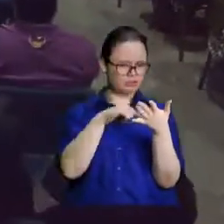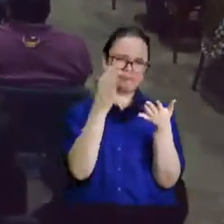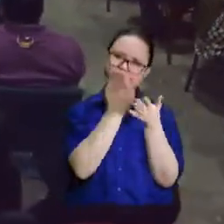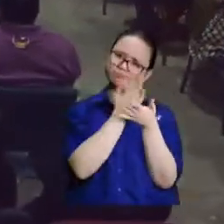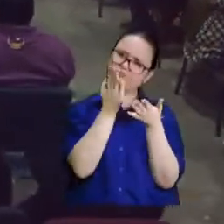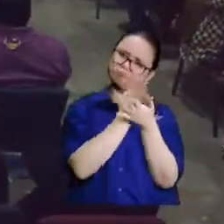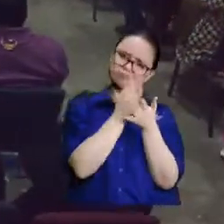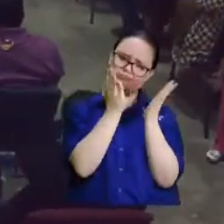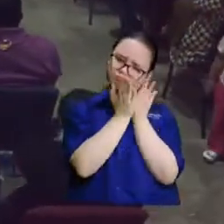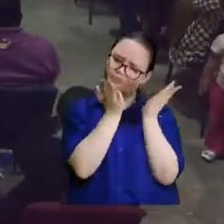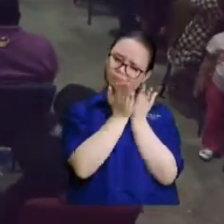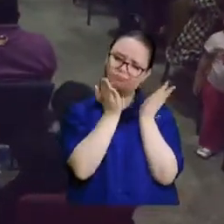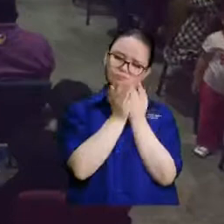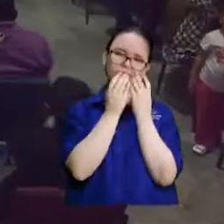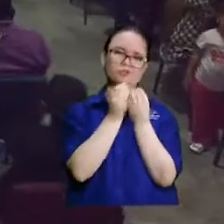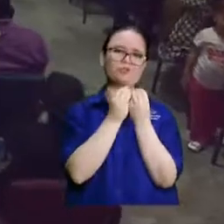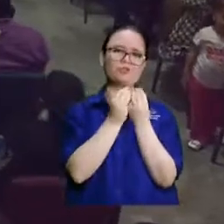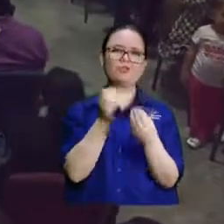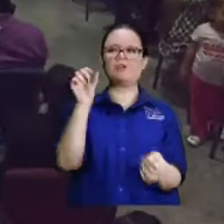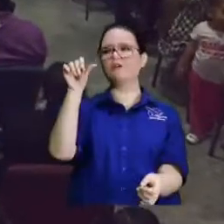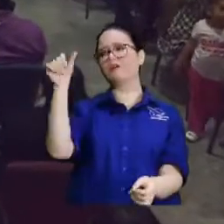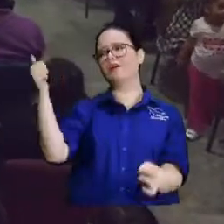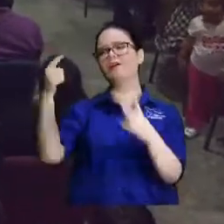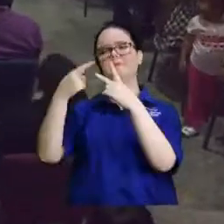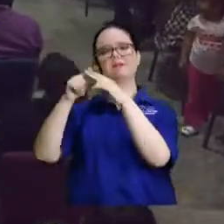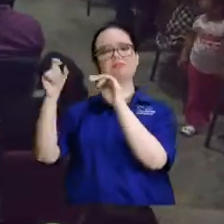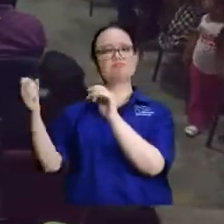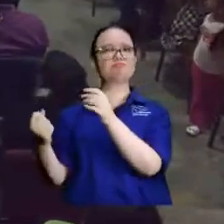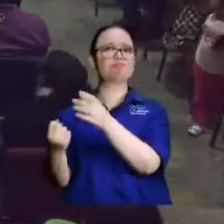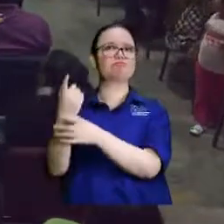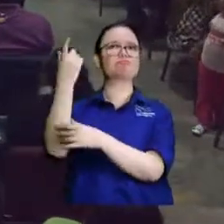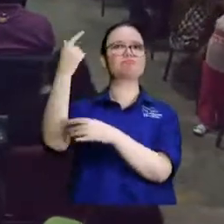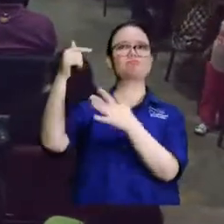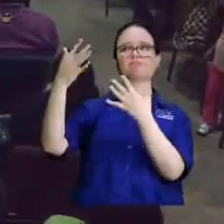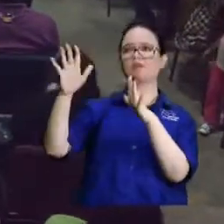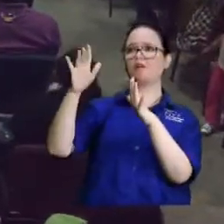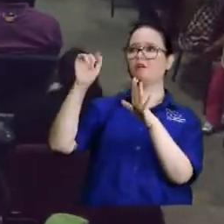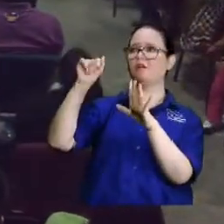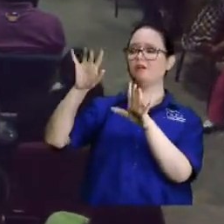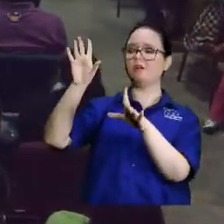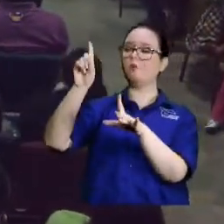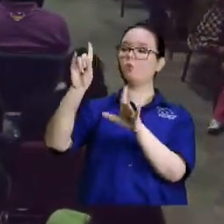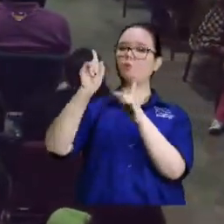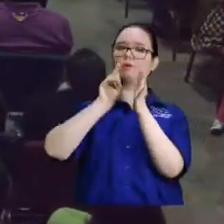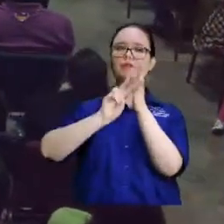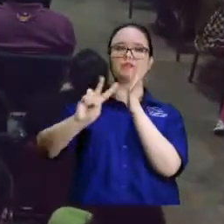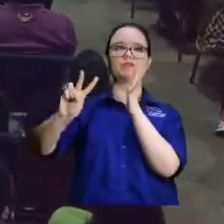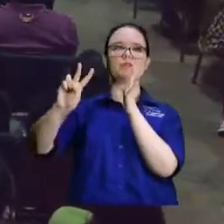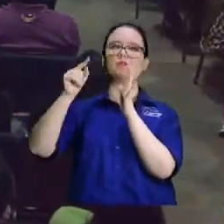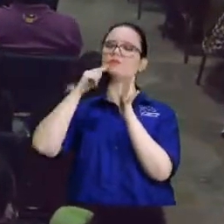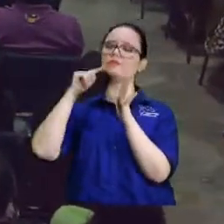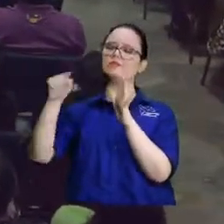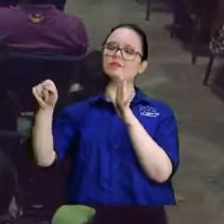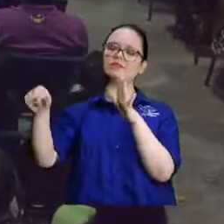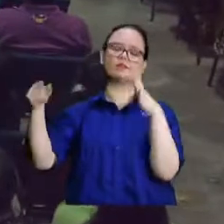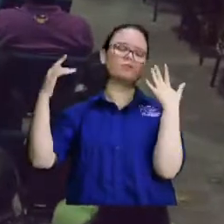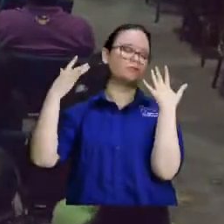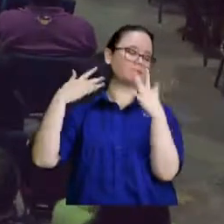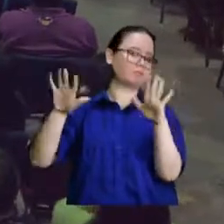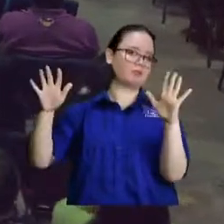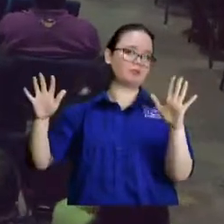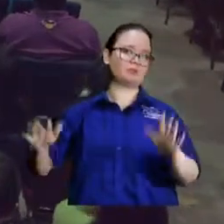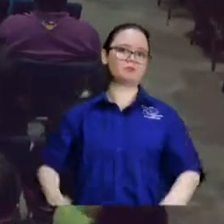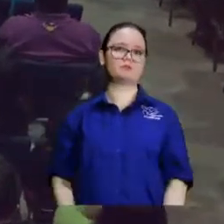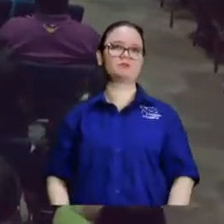estudiando entonces aparece un perico los palotes que nunca leí la Biblia y se agarró de un versículo tu sol detente en Gabón